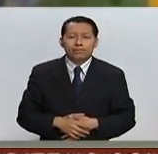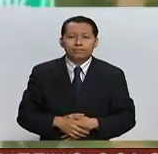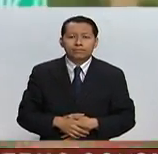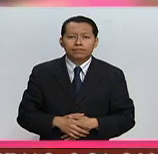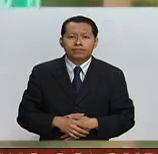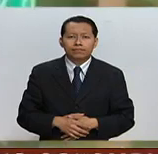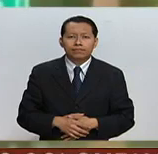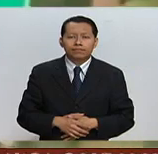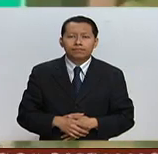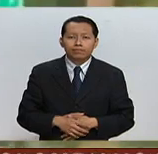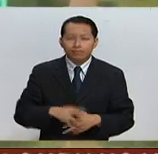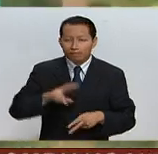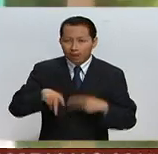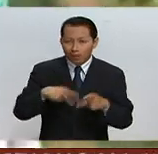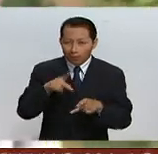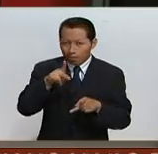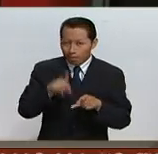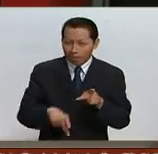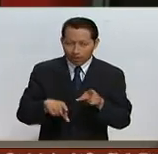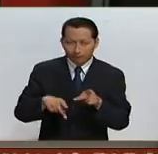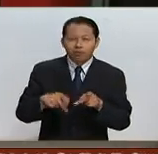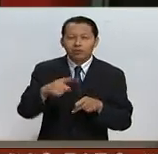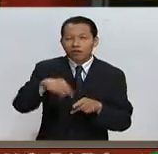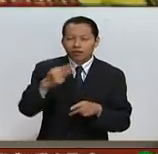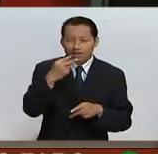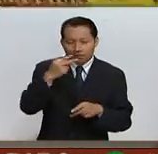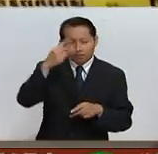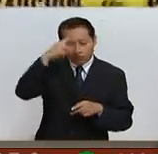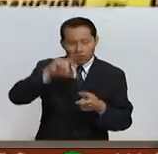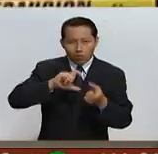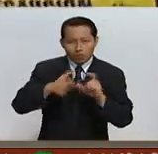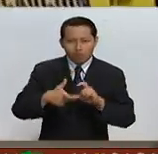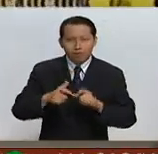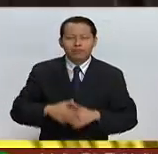Vamos a hacer una pausa. Está sucediendo México al Día.